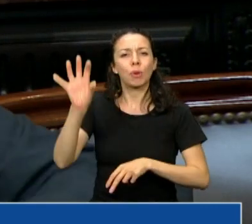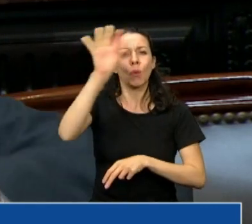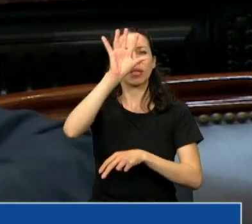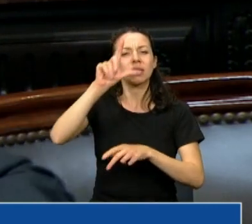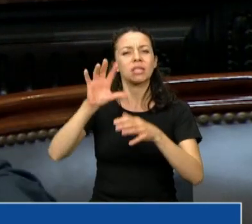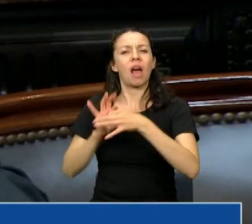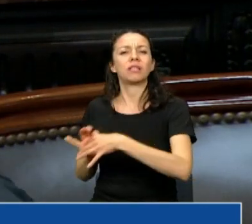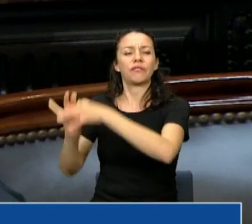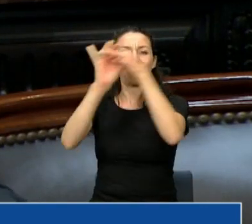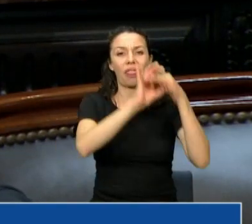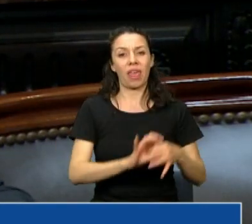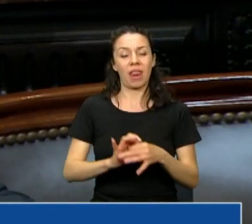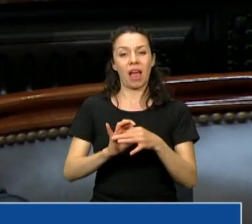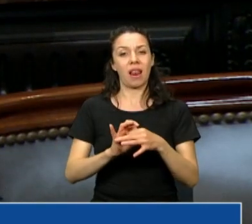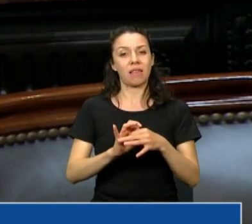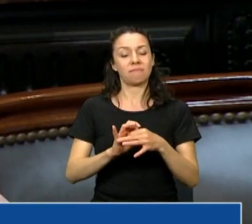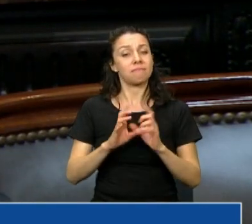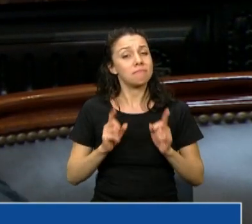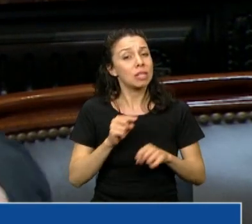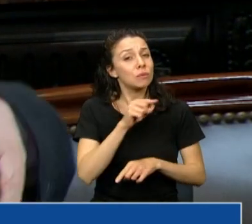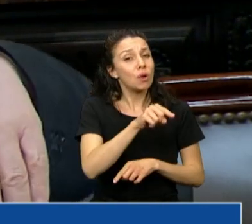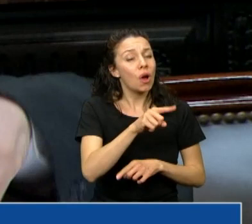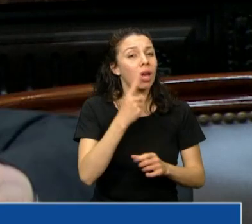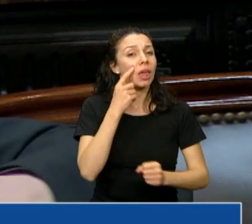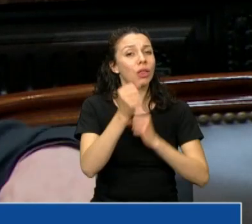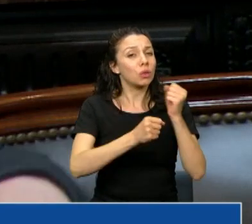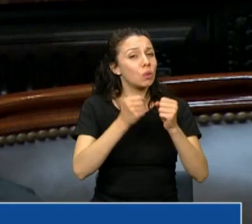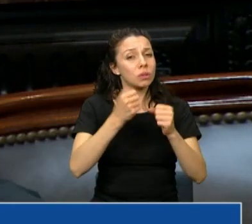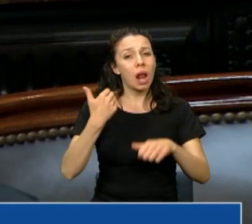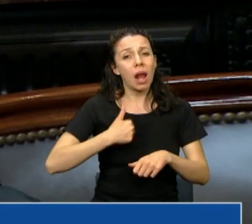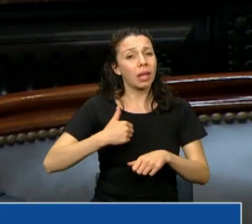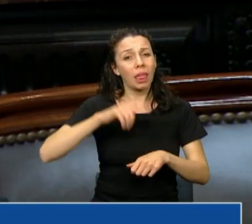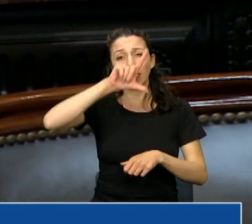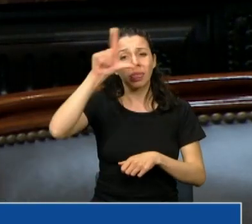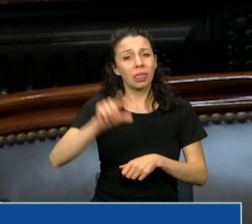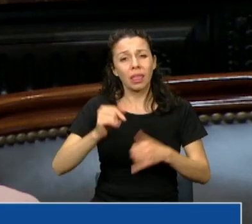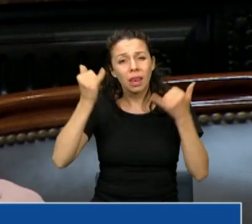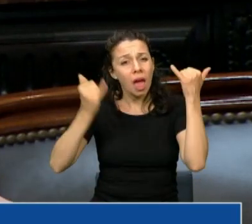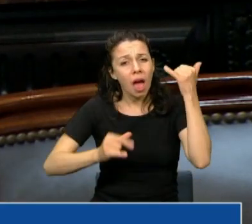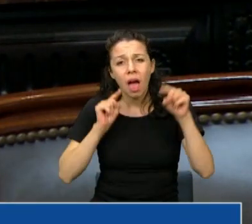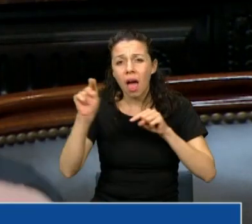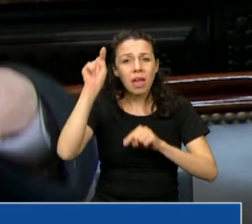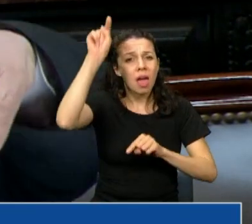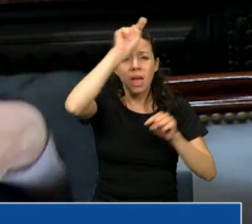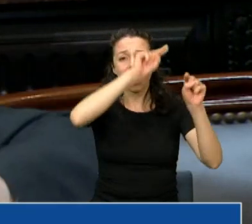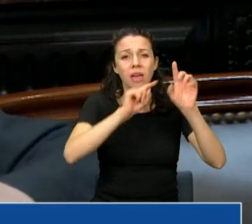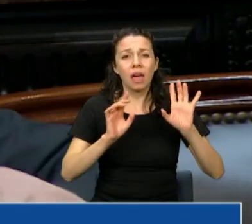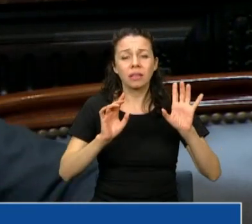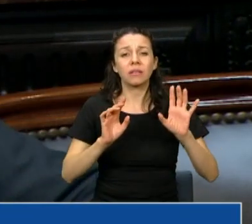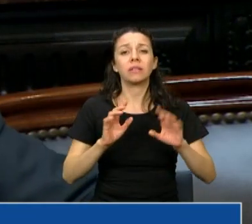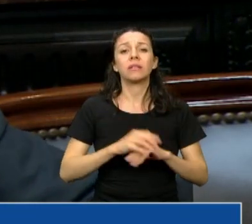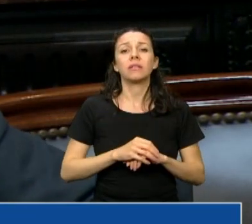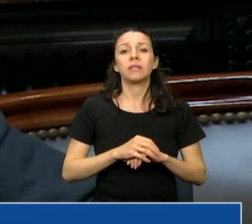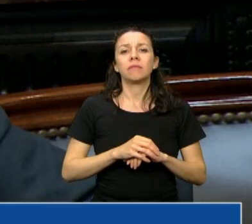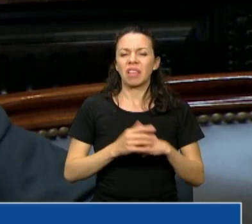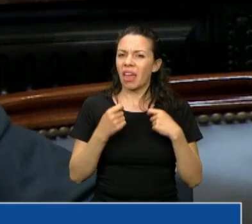es esta industria que está a lo largo y ancho de la República Argentina, crea empleo